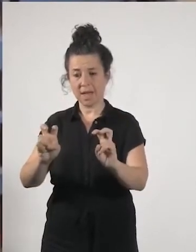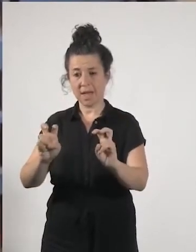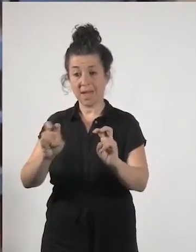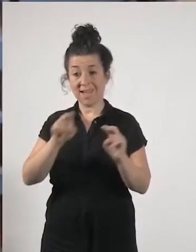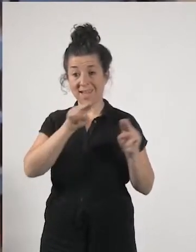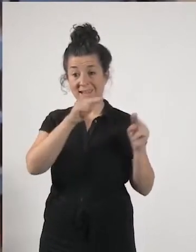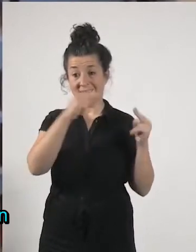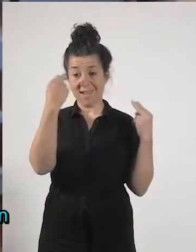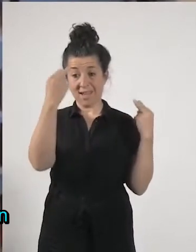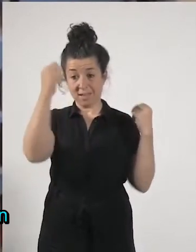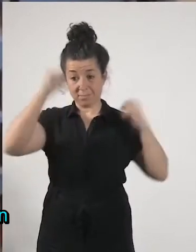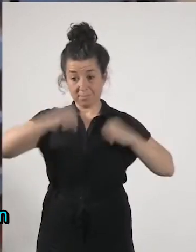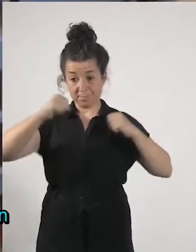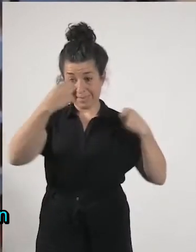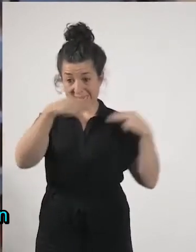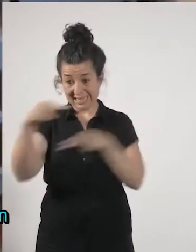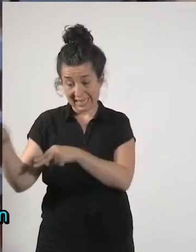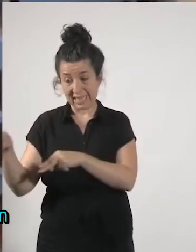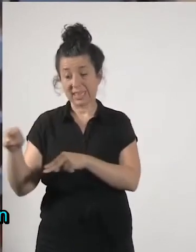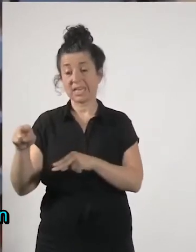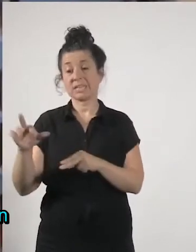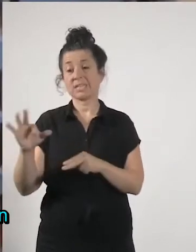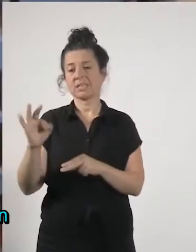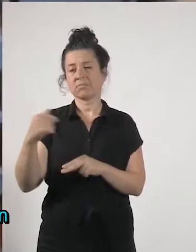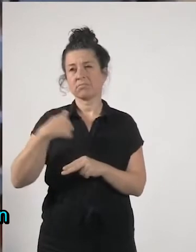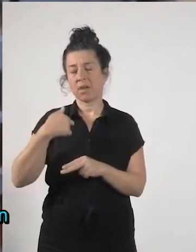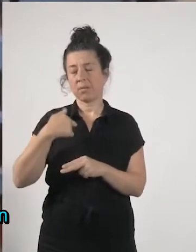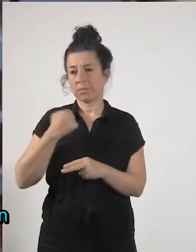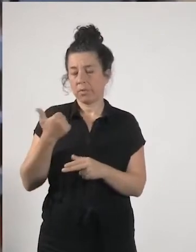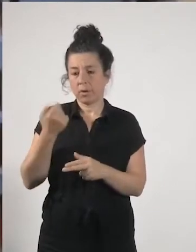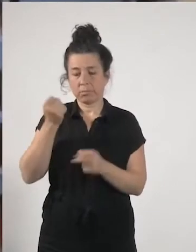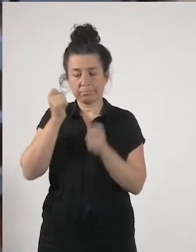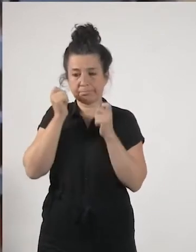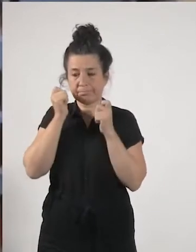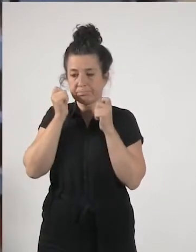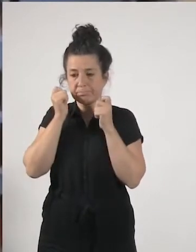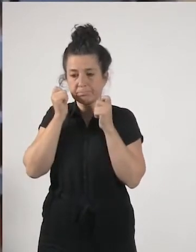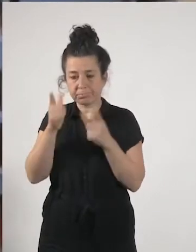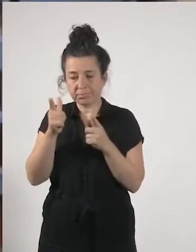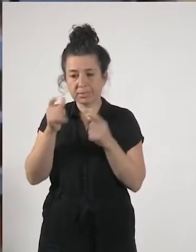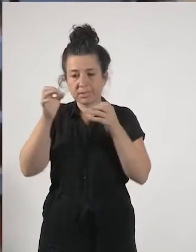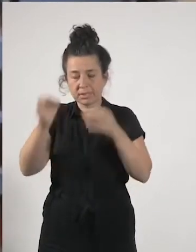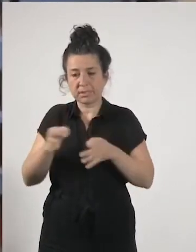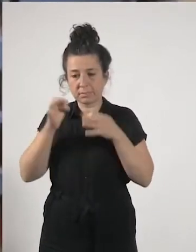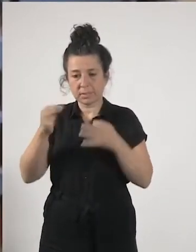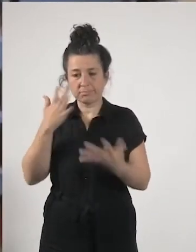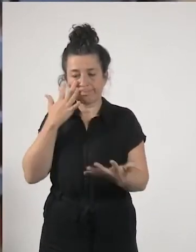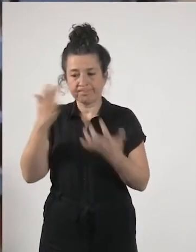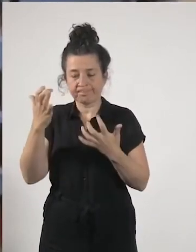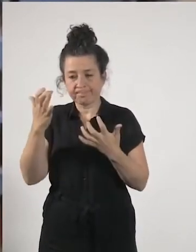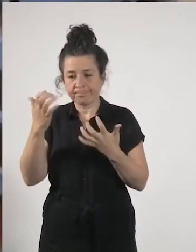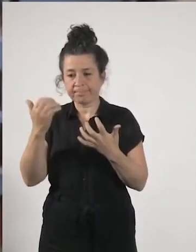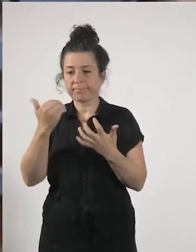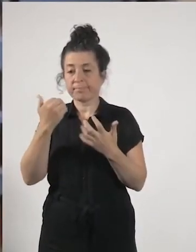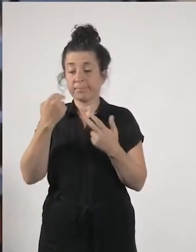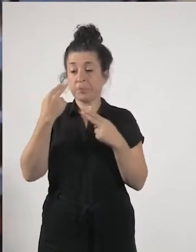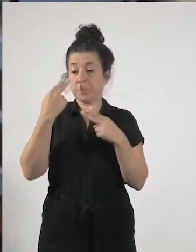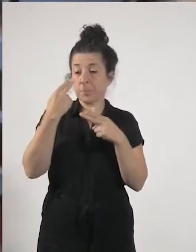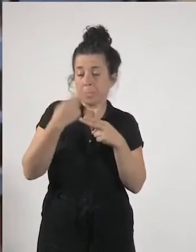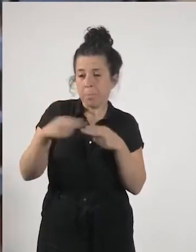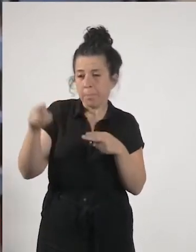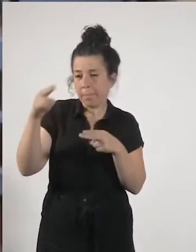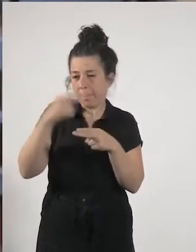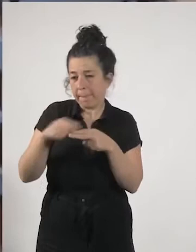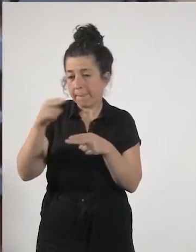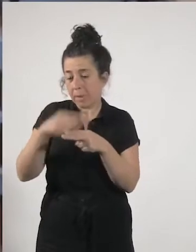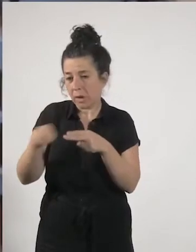a mí me llama siempre la atención en este sentido de que pues en política la gente que